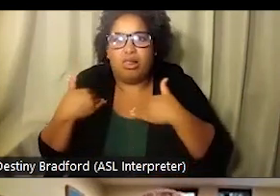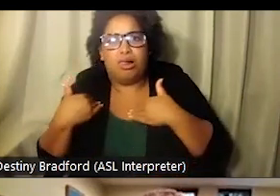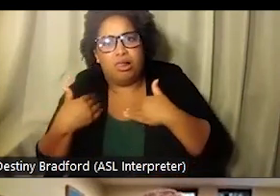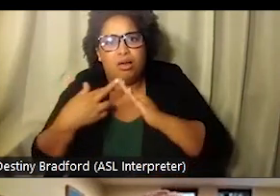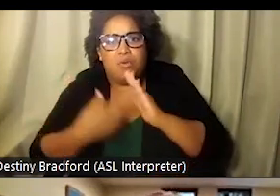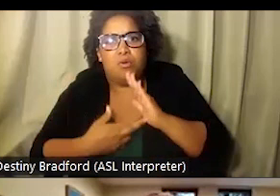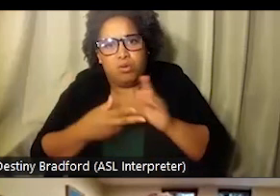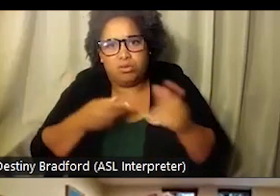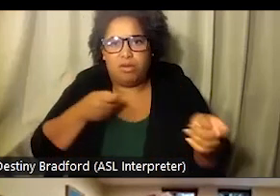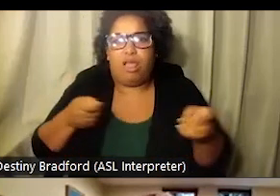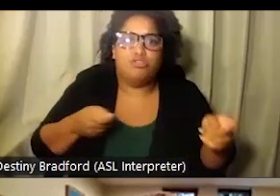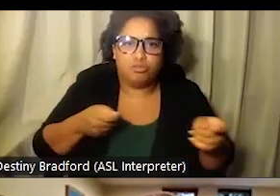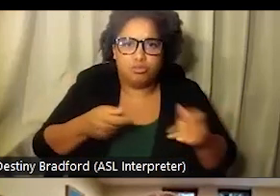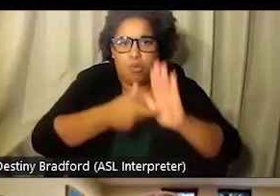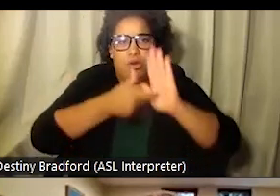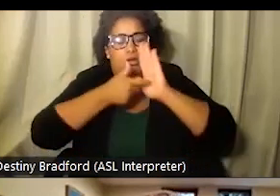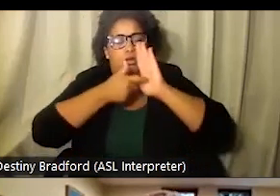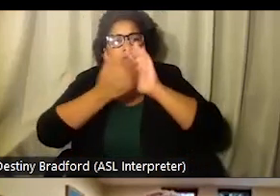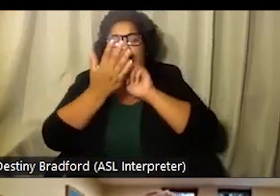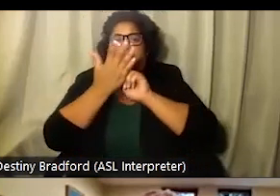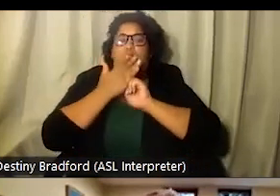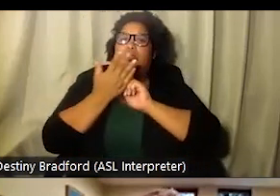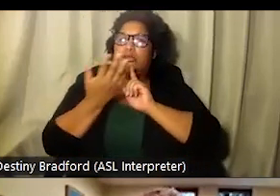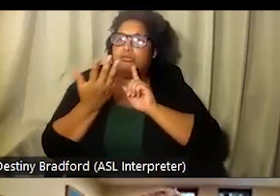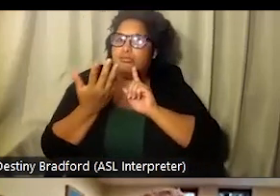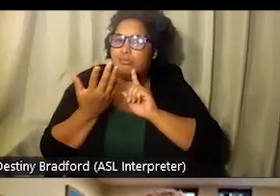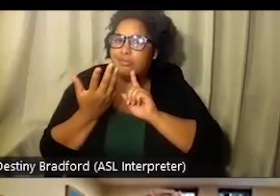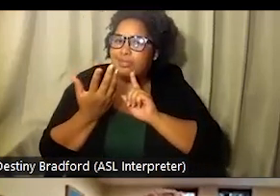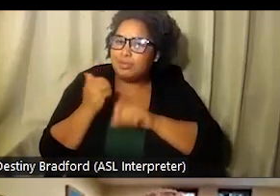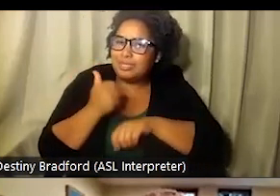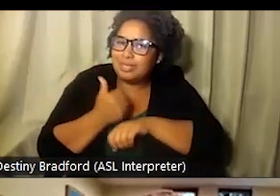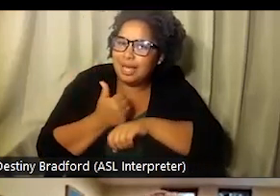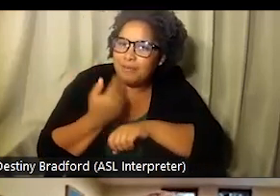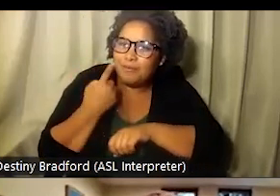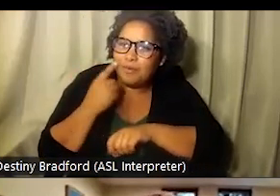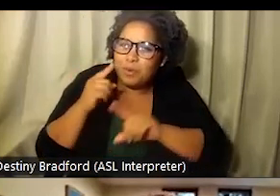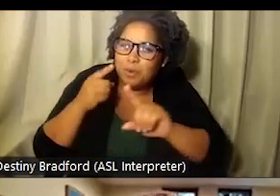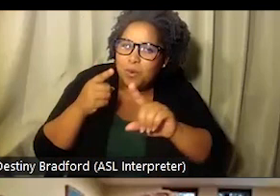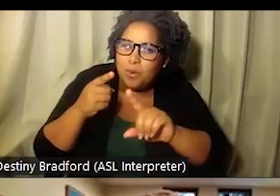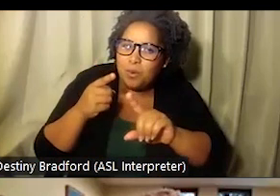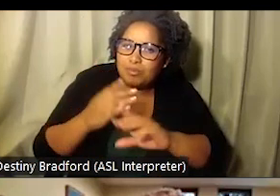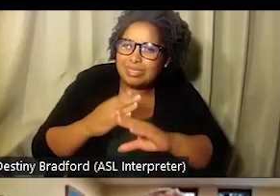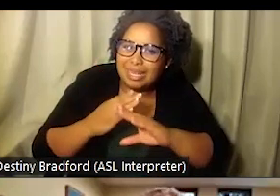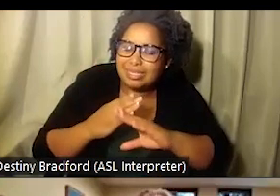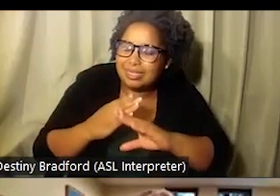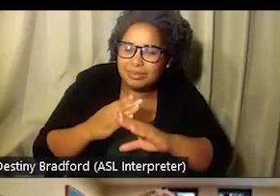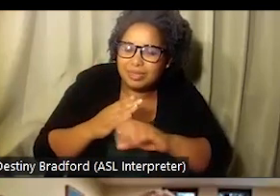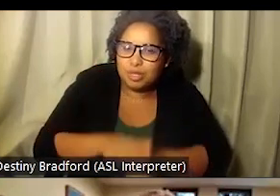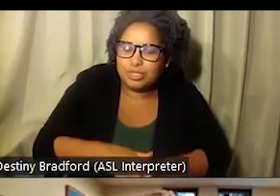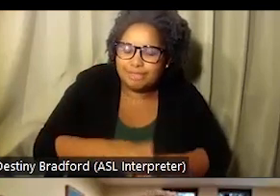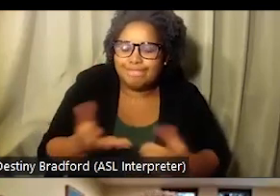individuales. Especialmente, claro, tomando en cuenta todavía las reglas y regulamentos, pero